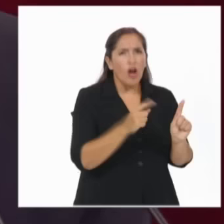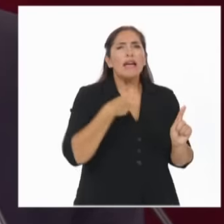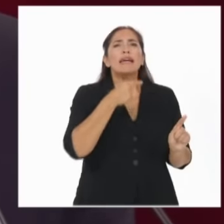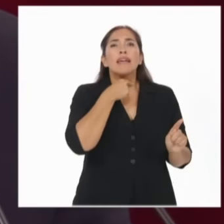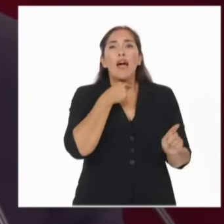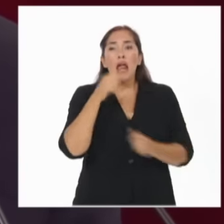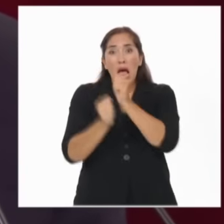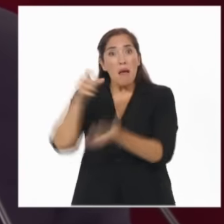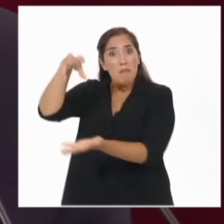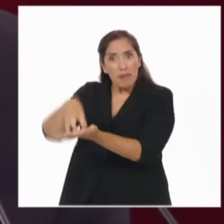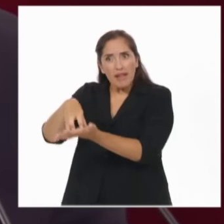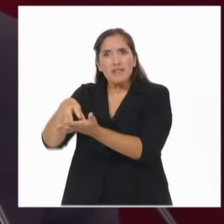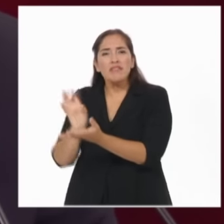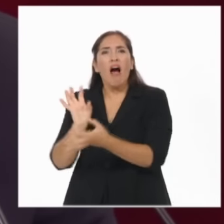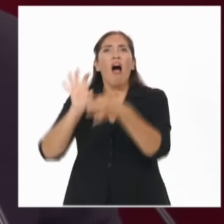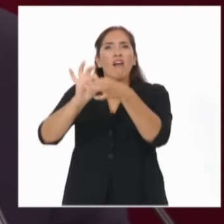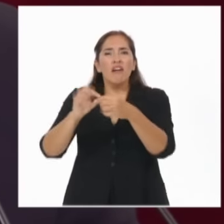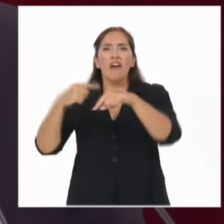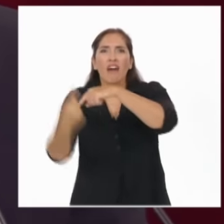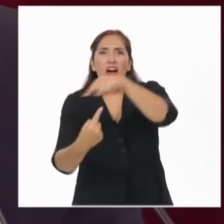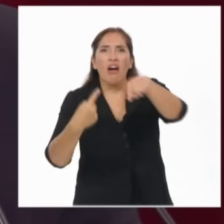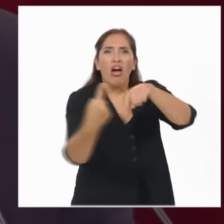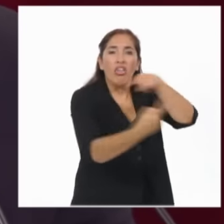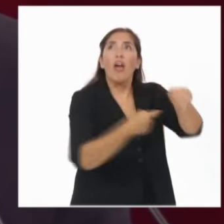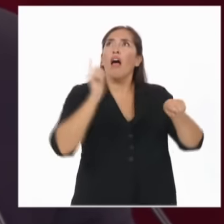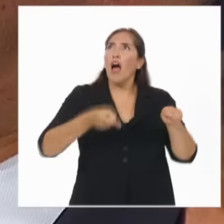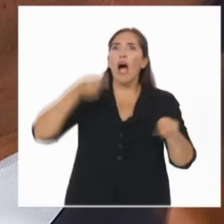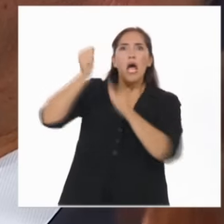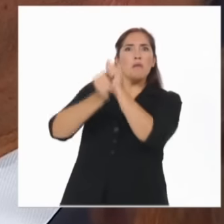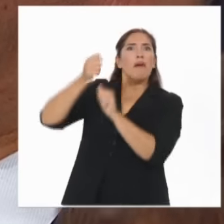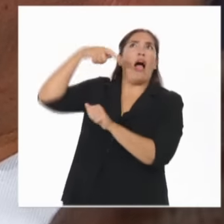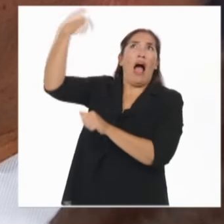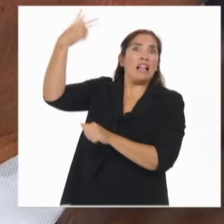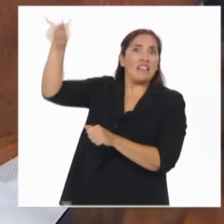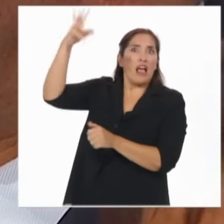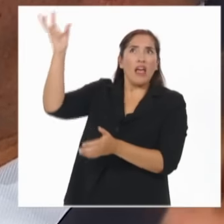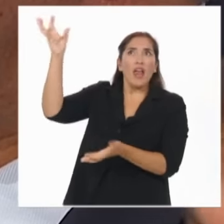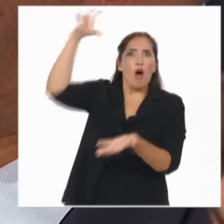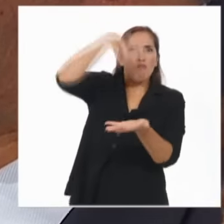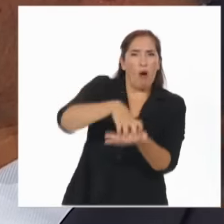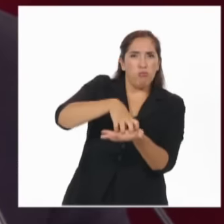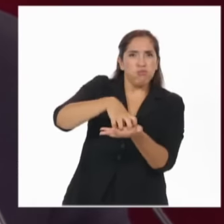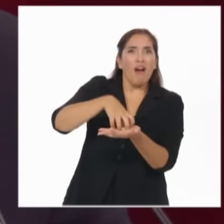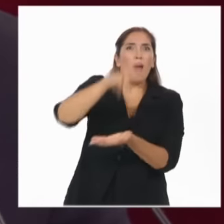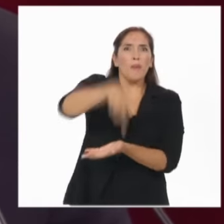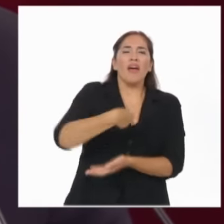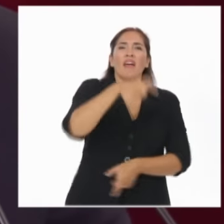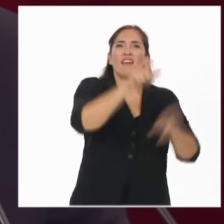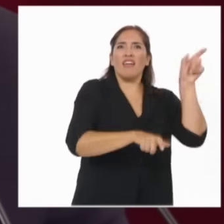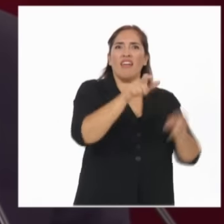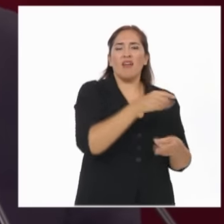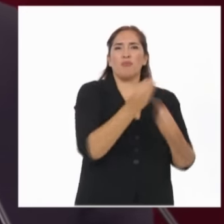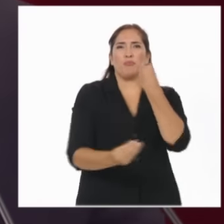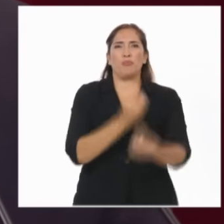las cadenas globales de valor y que la inversión extranjera genere empleo en la Argentina. La